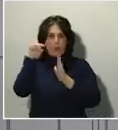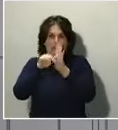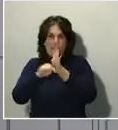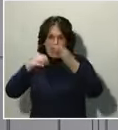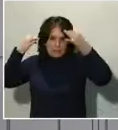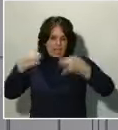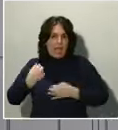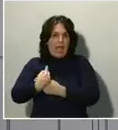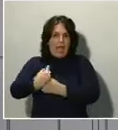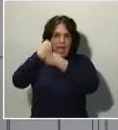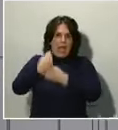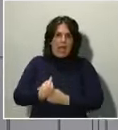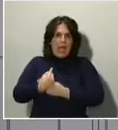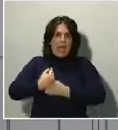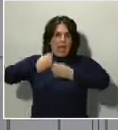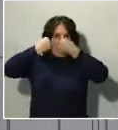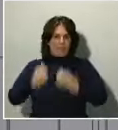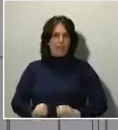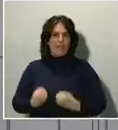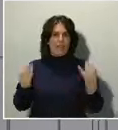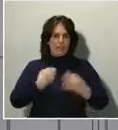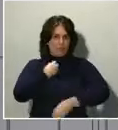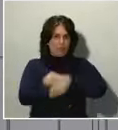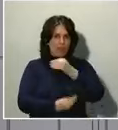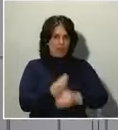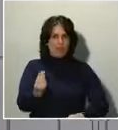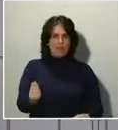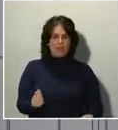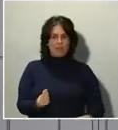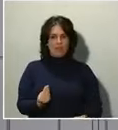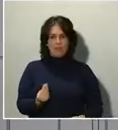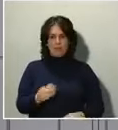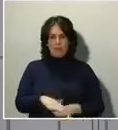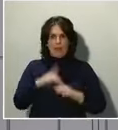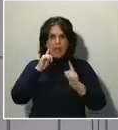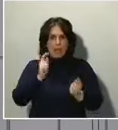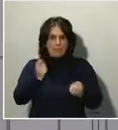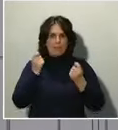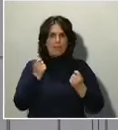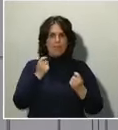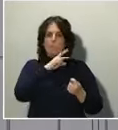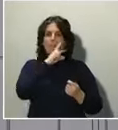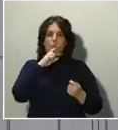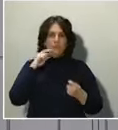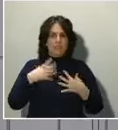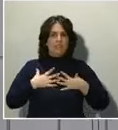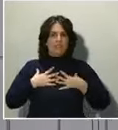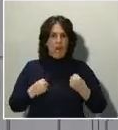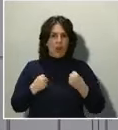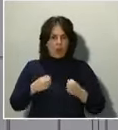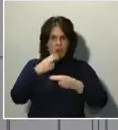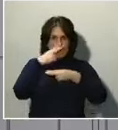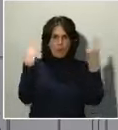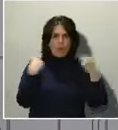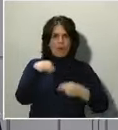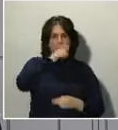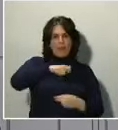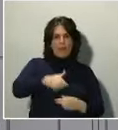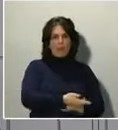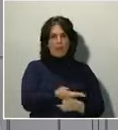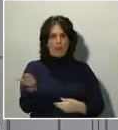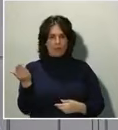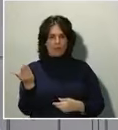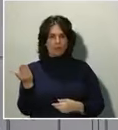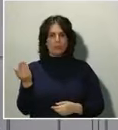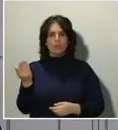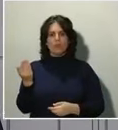contener la pandemia y proteger lo más preciado, que es la salud pública de las ciudadanas y de los ciudadanos de nuestro país, van a implicar de